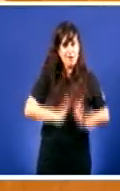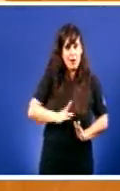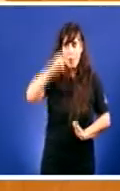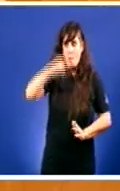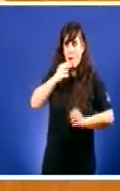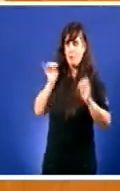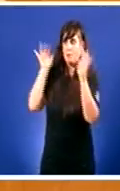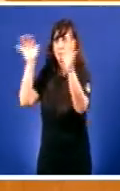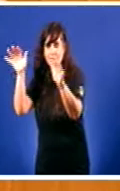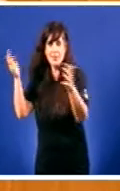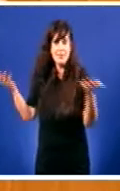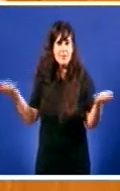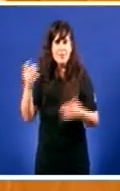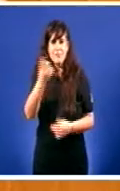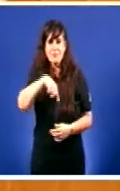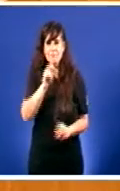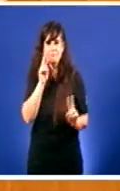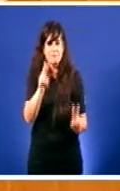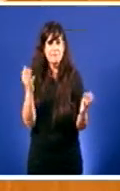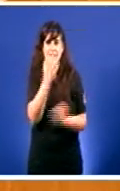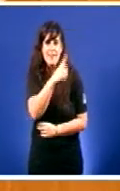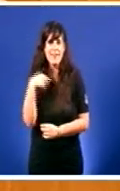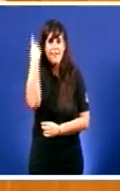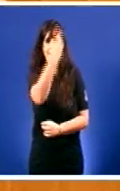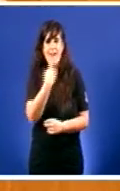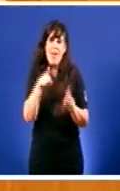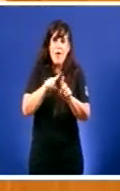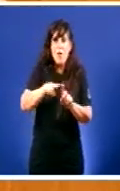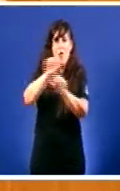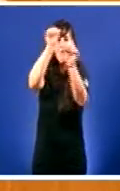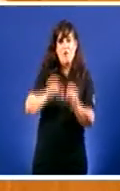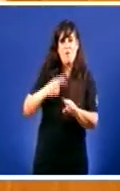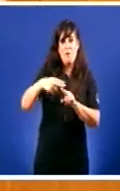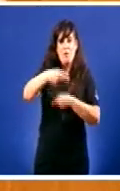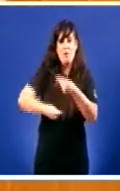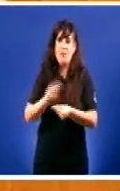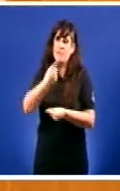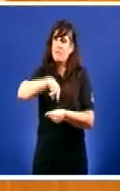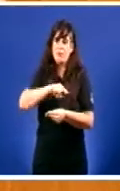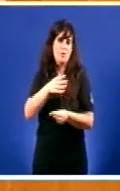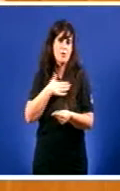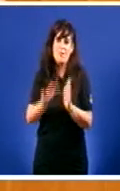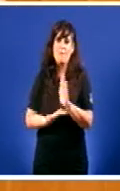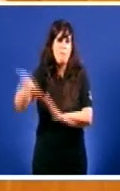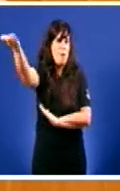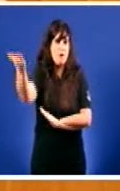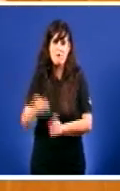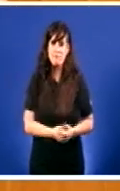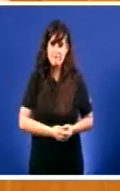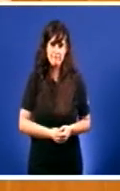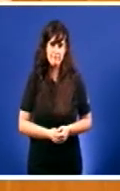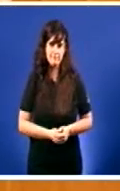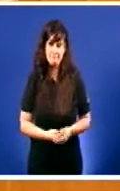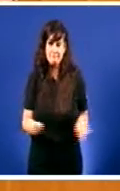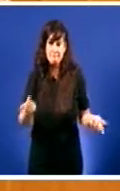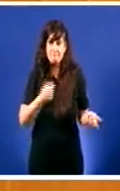unha cara Dun xeito de facer política que nos queremos desterrar deste país Eu